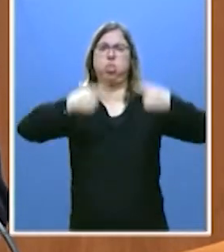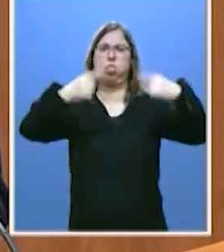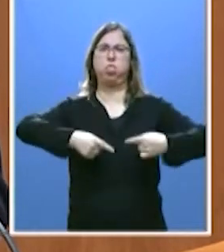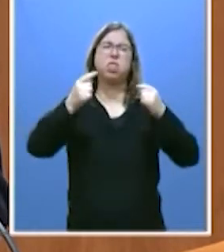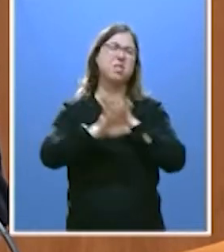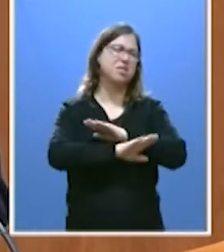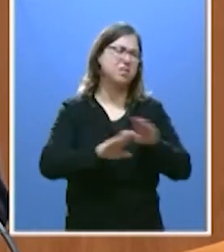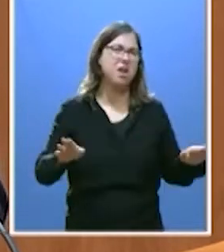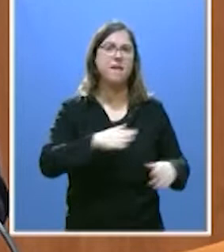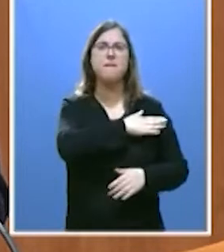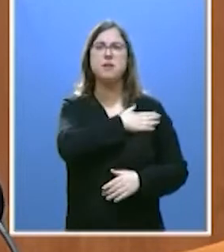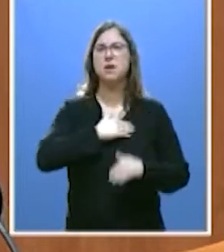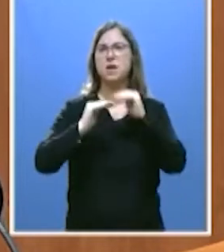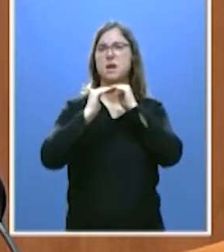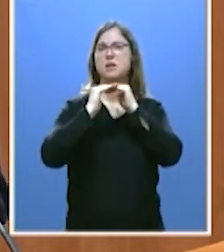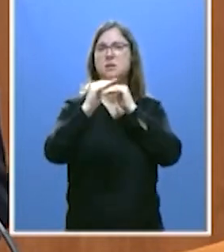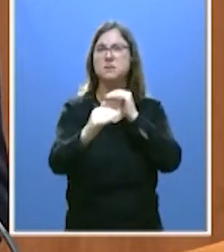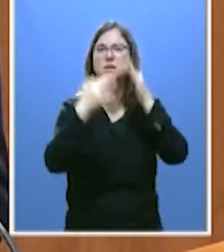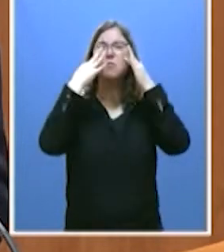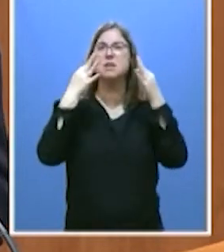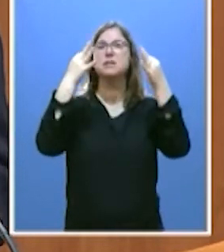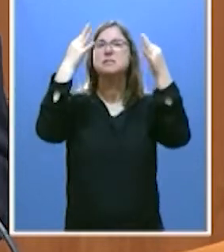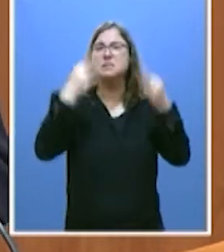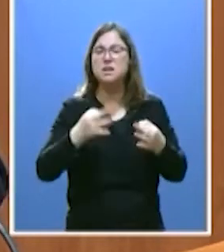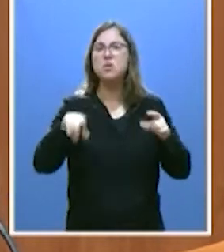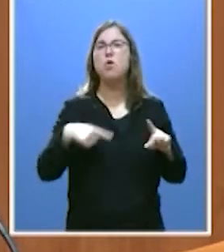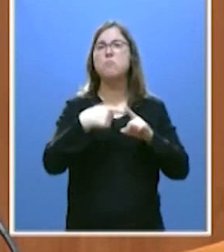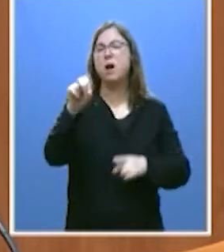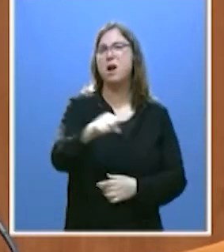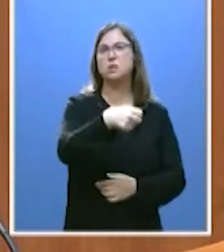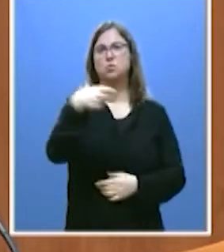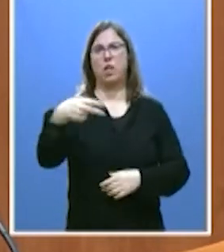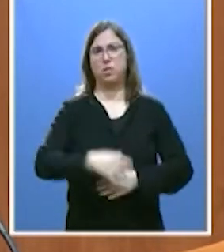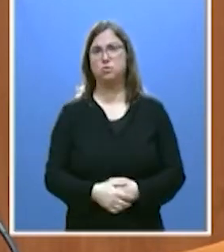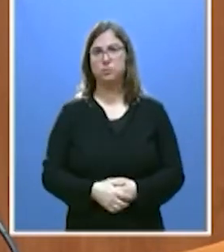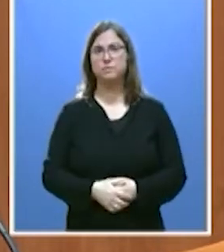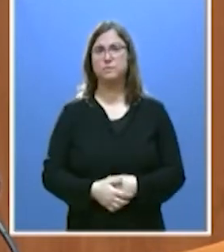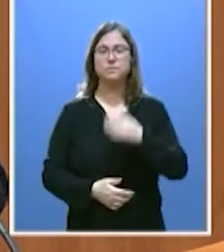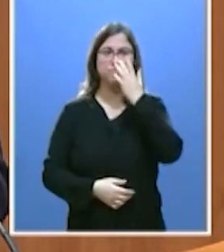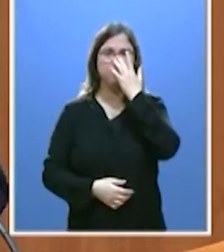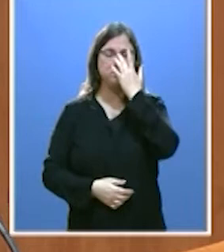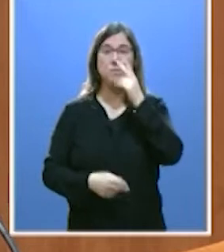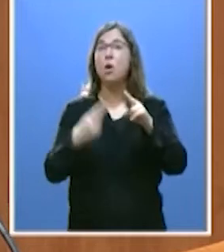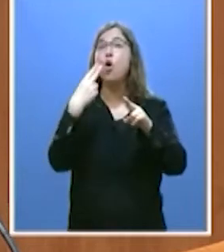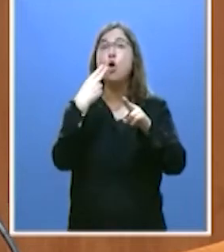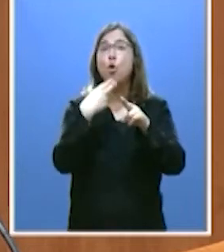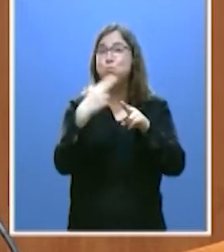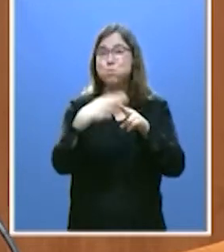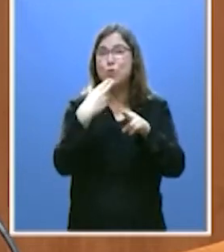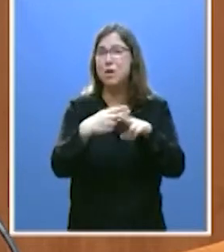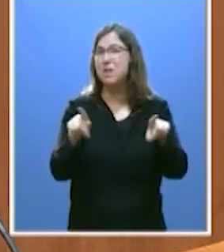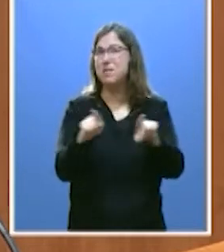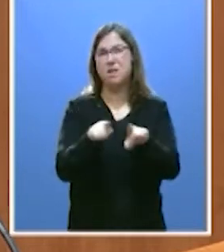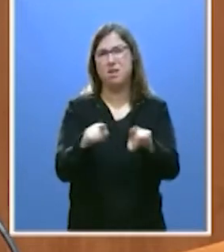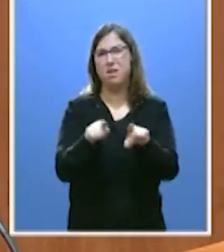estabilidad, seriedad y resultados. Y eso es lo que les vamos a ofrecer. La política no puede ser un